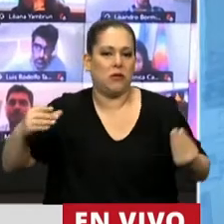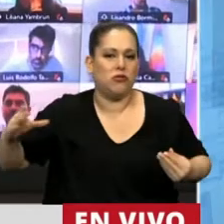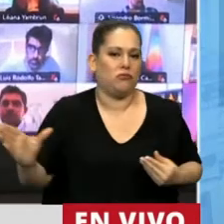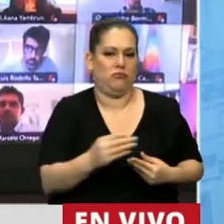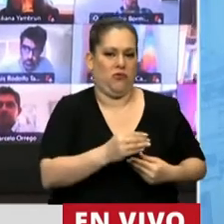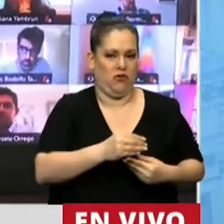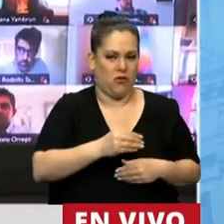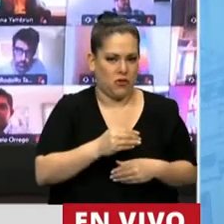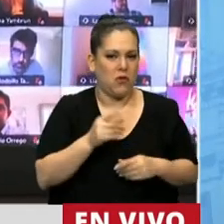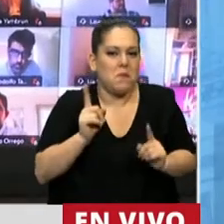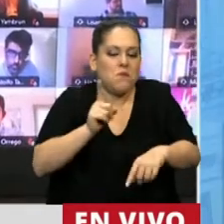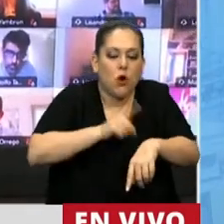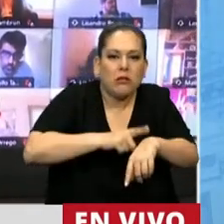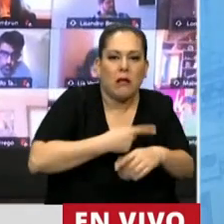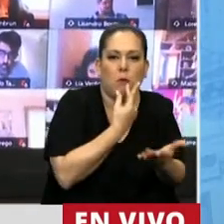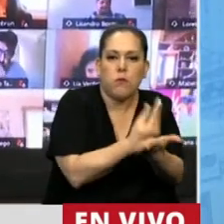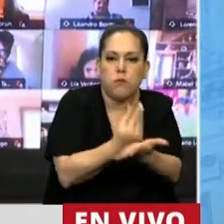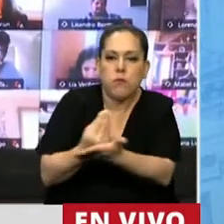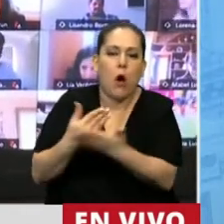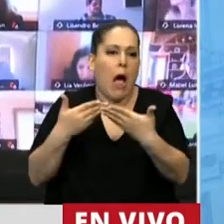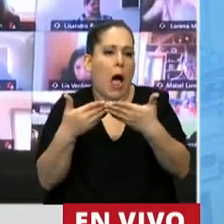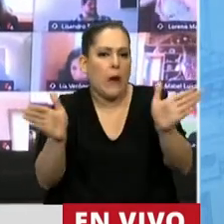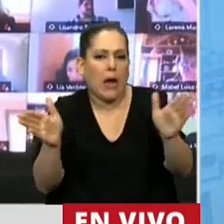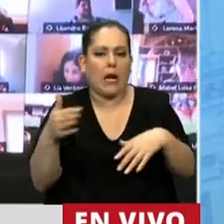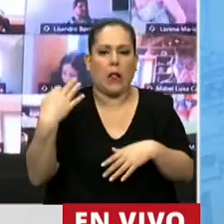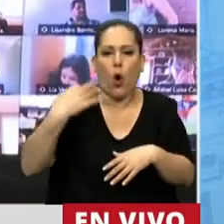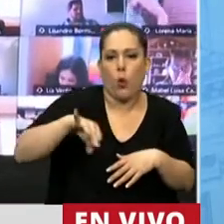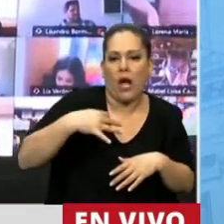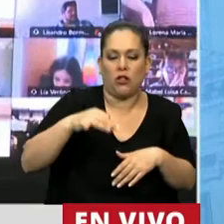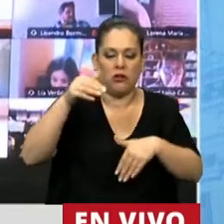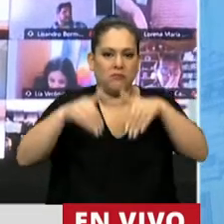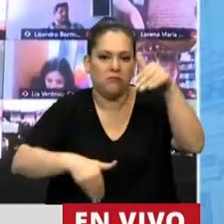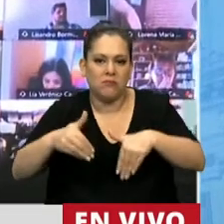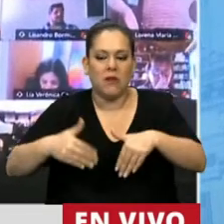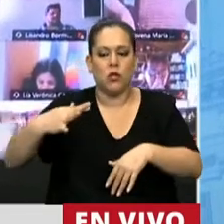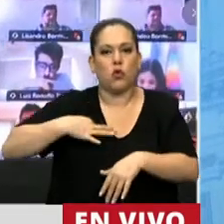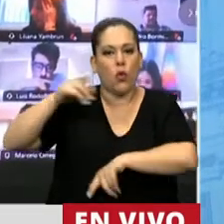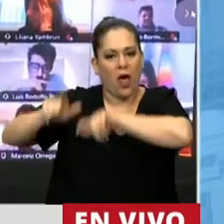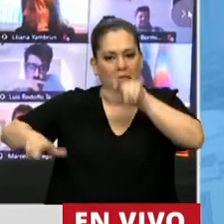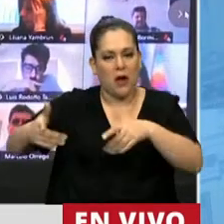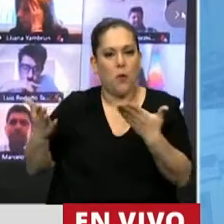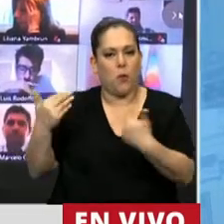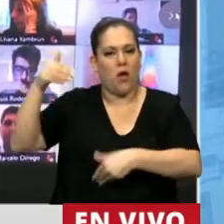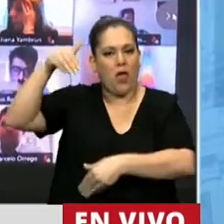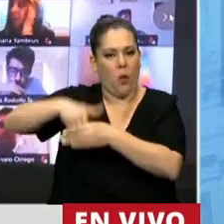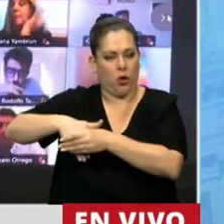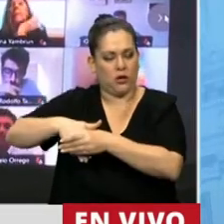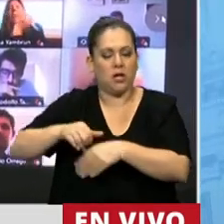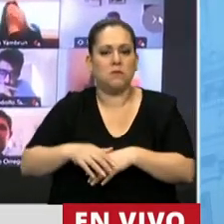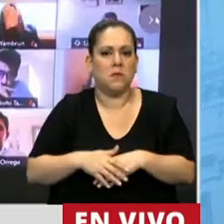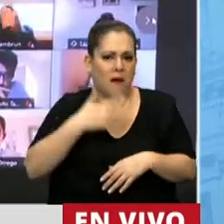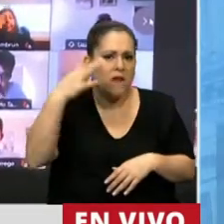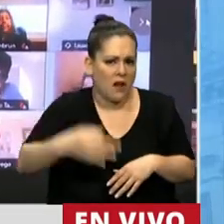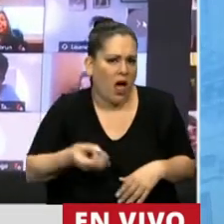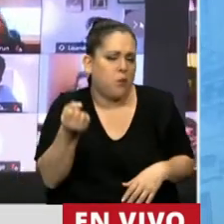en forma simultánea, abierta y obligatoria de la ciudadanía. Ha habido muchas